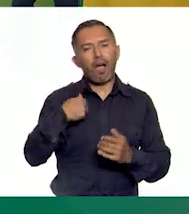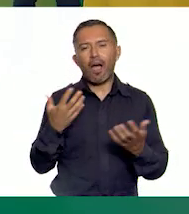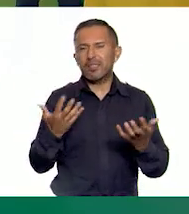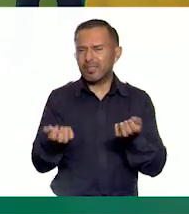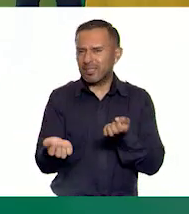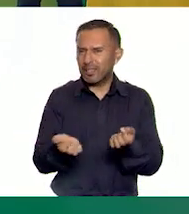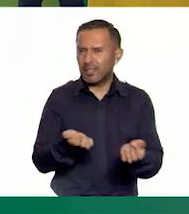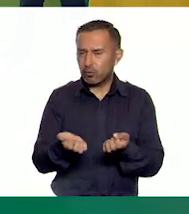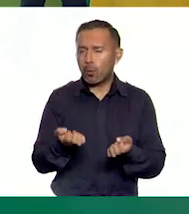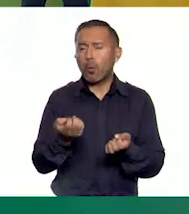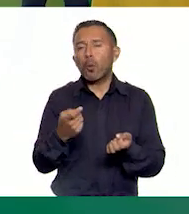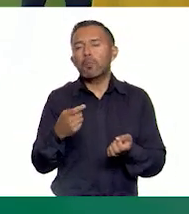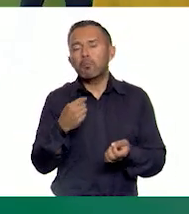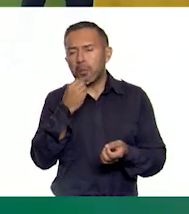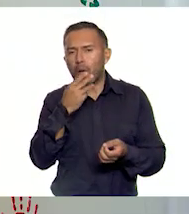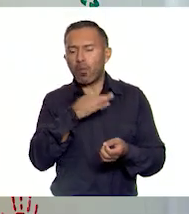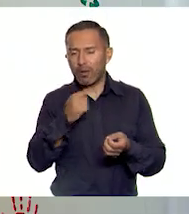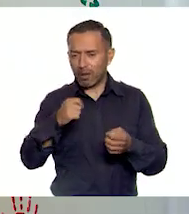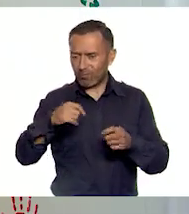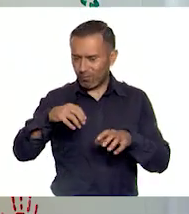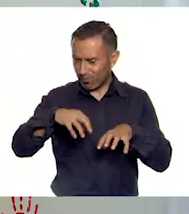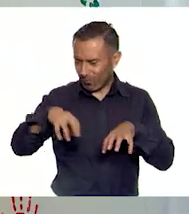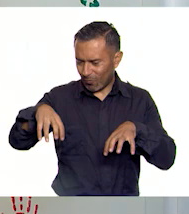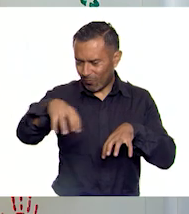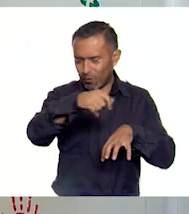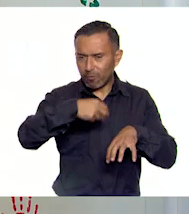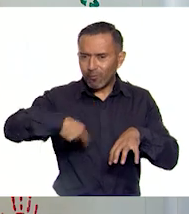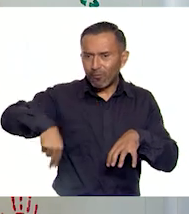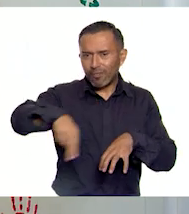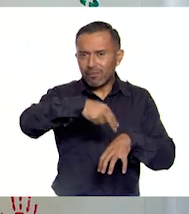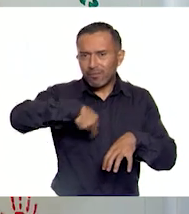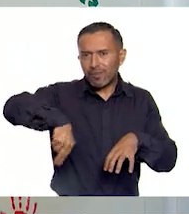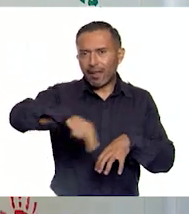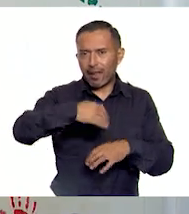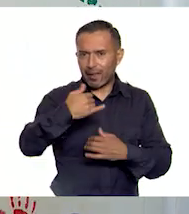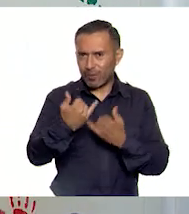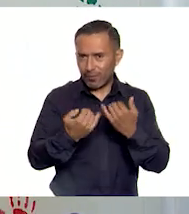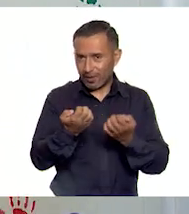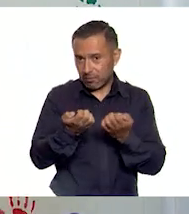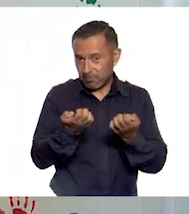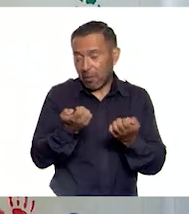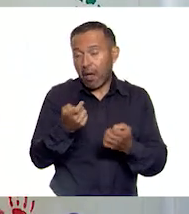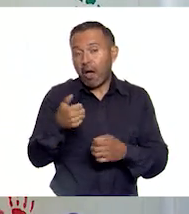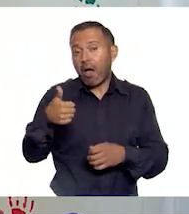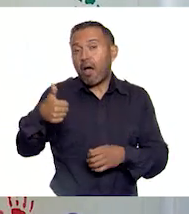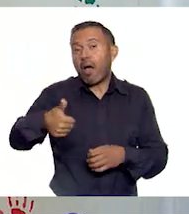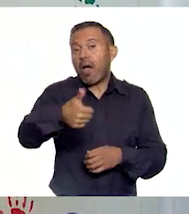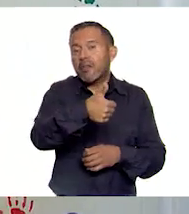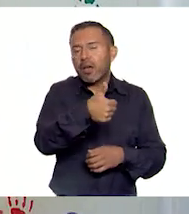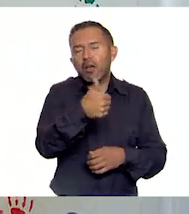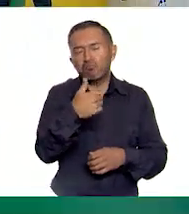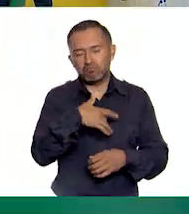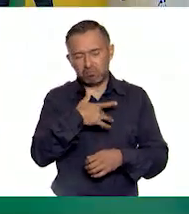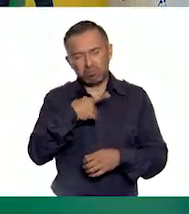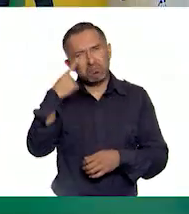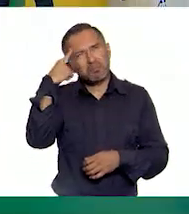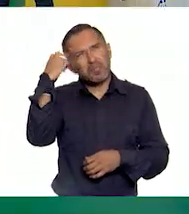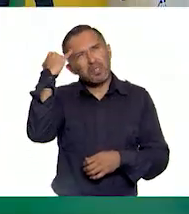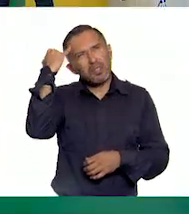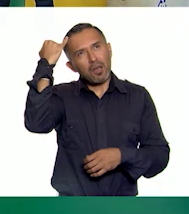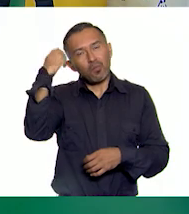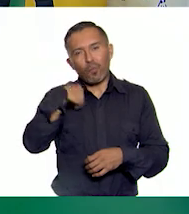aventuras y crear sus propios circuitos. Recuerden, cada quien puede adaptar su espacio usando muy bien su imaginación.